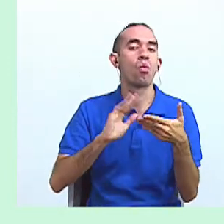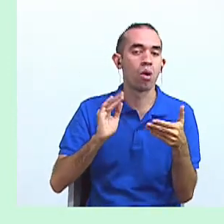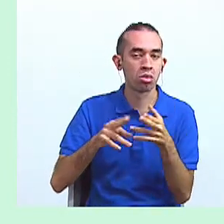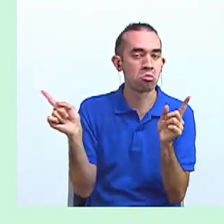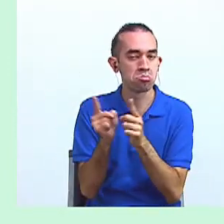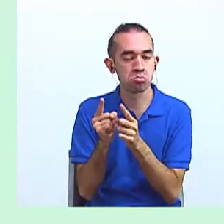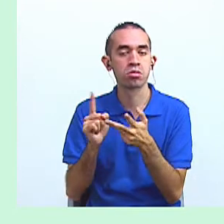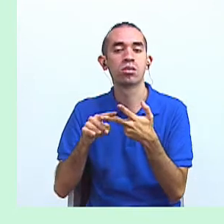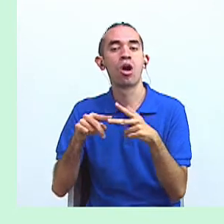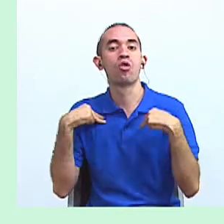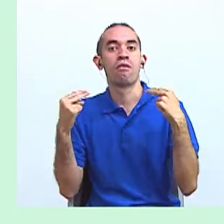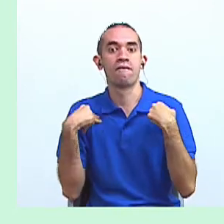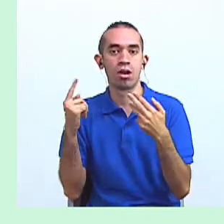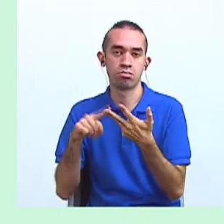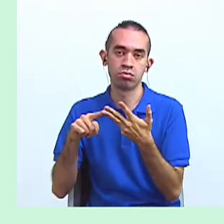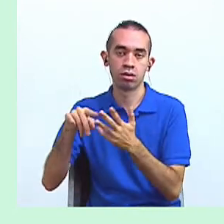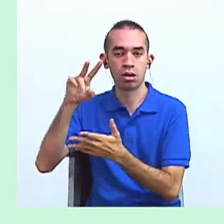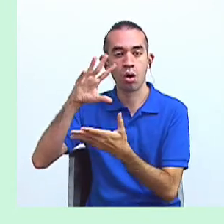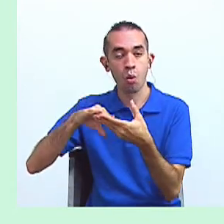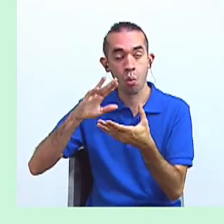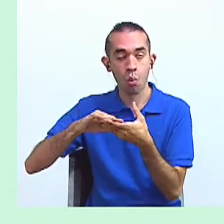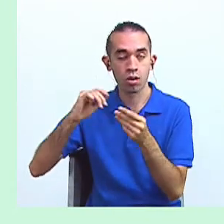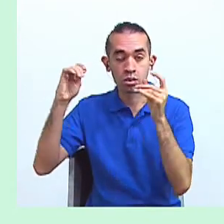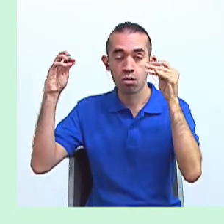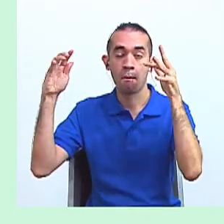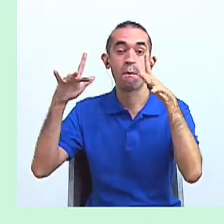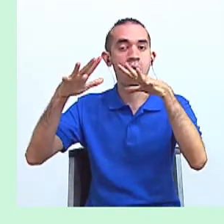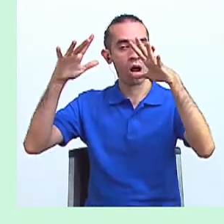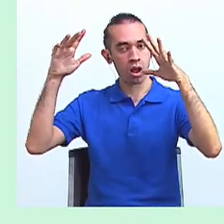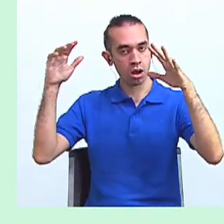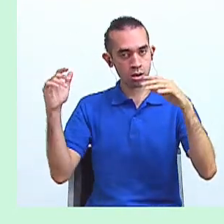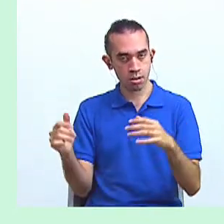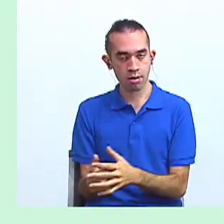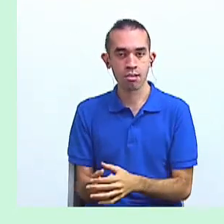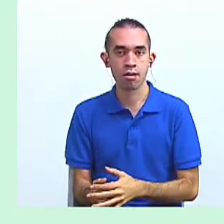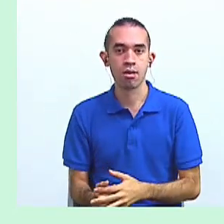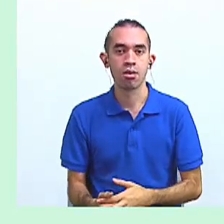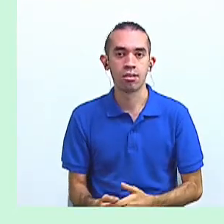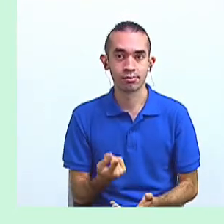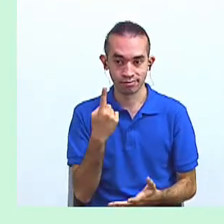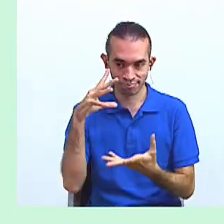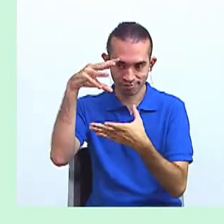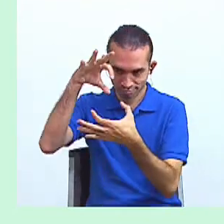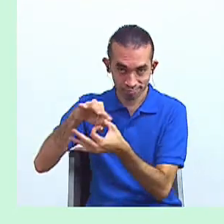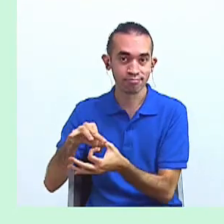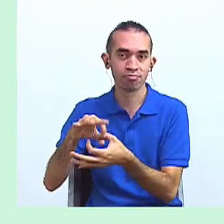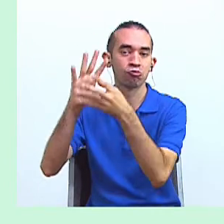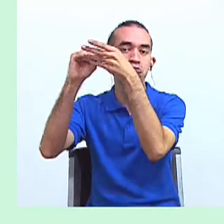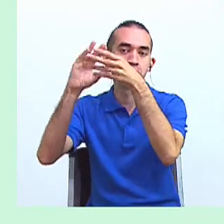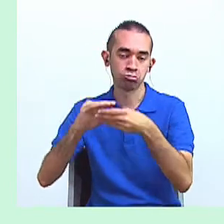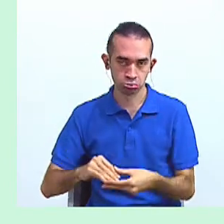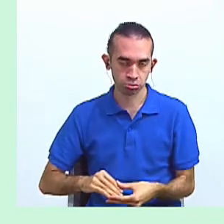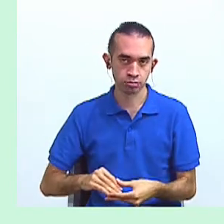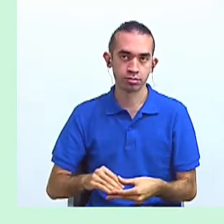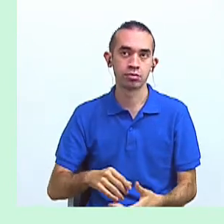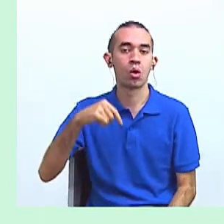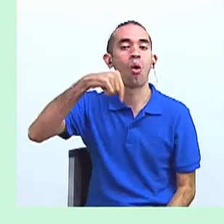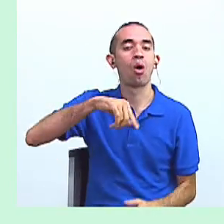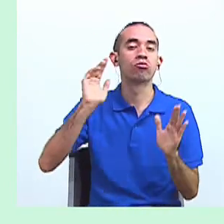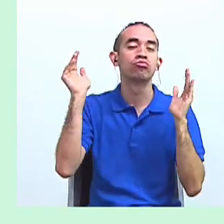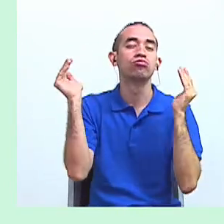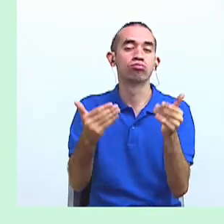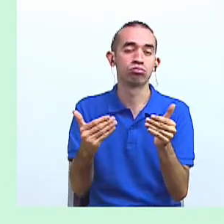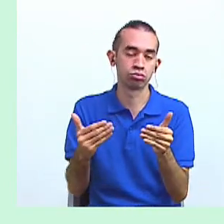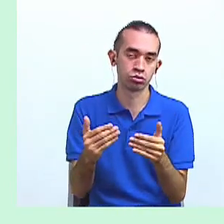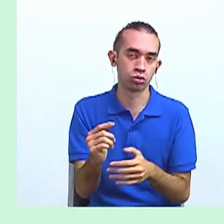y en leyendas. Todas ellas pertenecen al género narrativo. Hoy trabajaremos